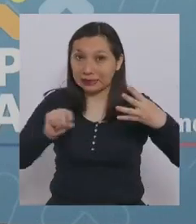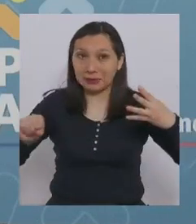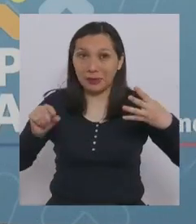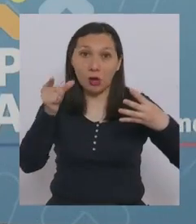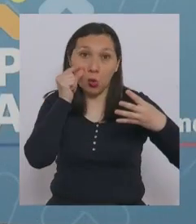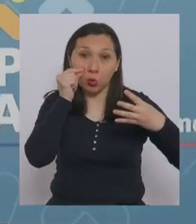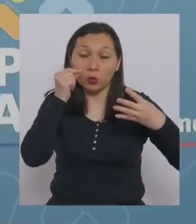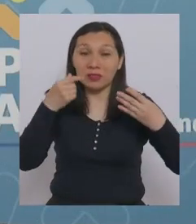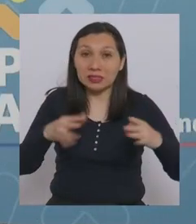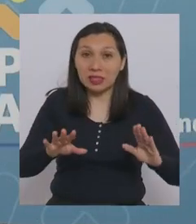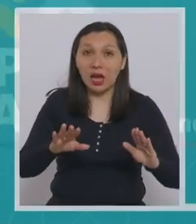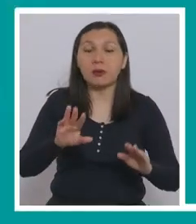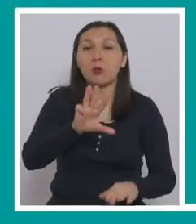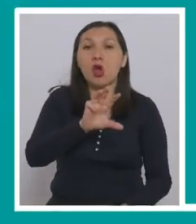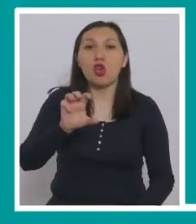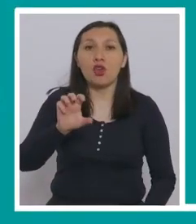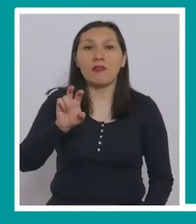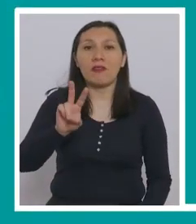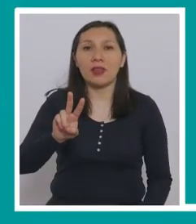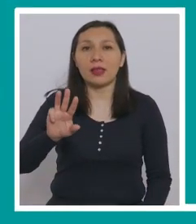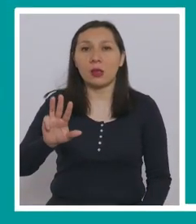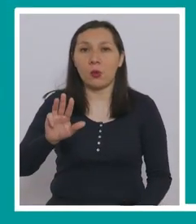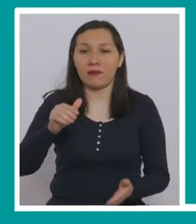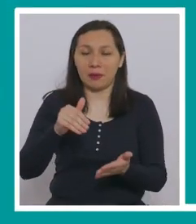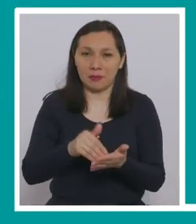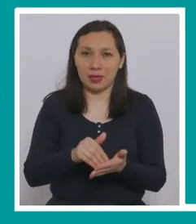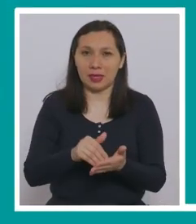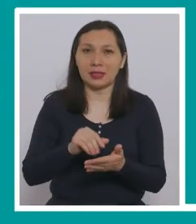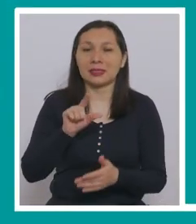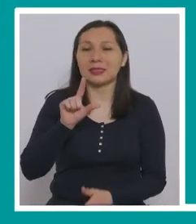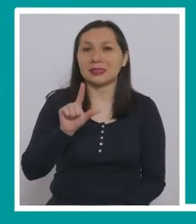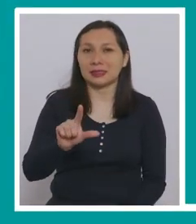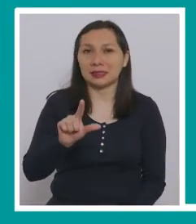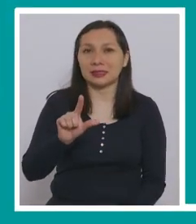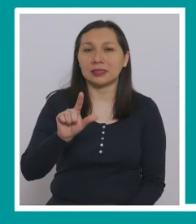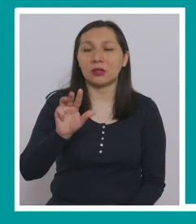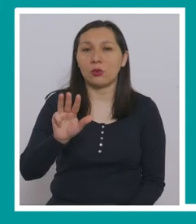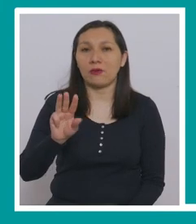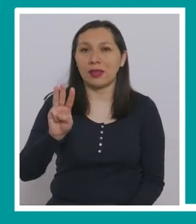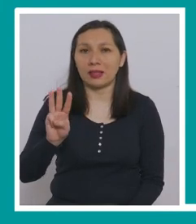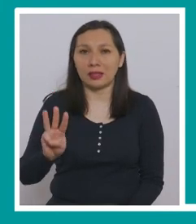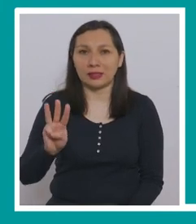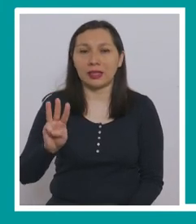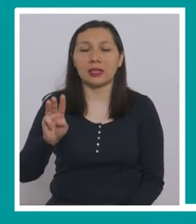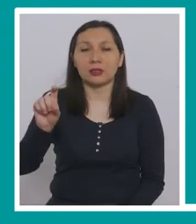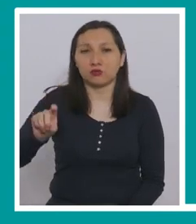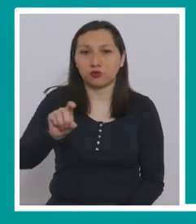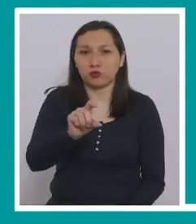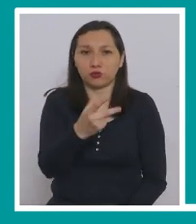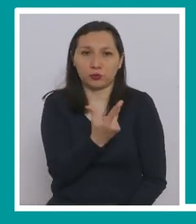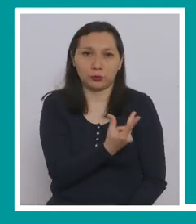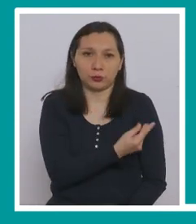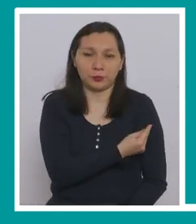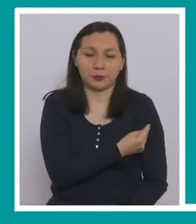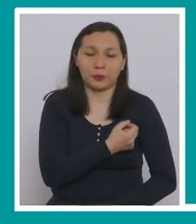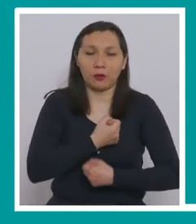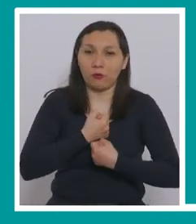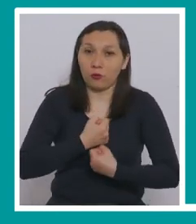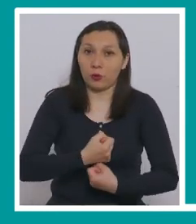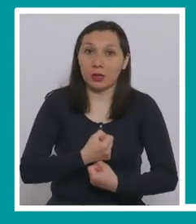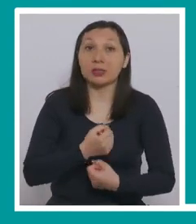alcanzaron a novecientas veintinueve mil setecientas noventa y tres dosis de refuerzo.